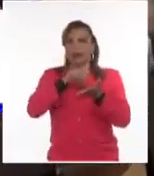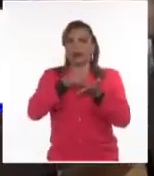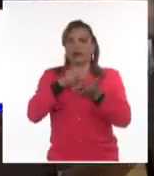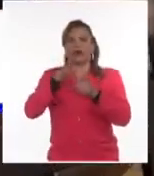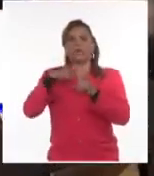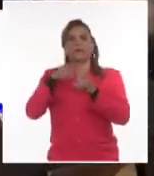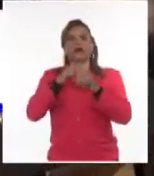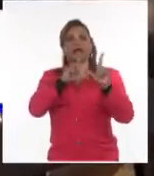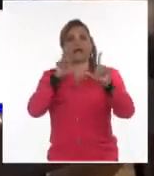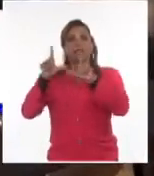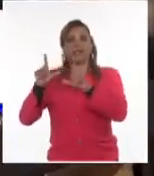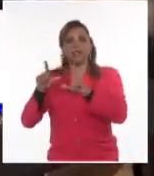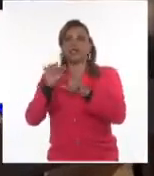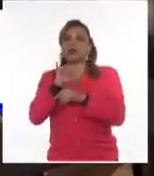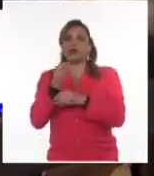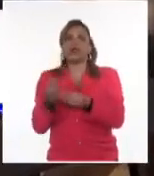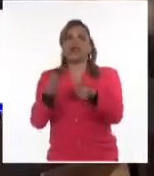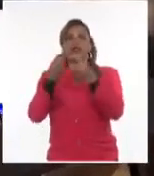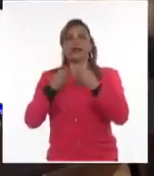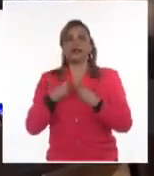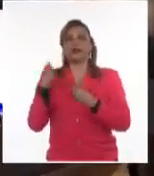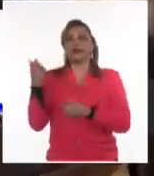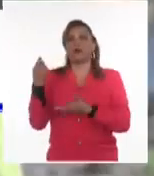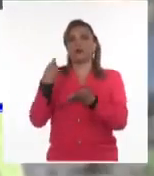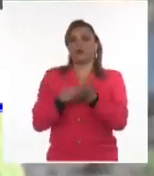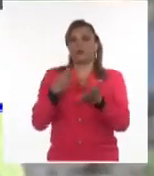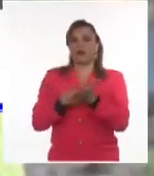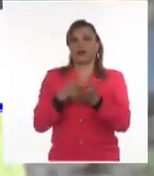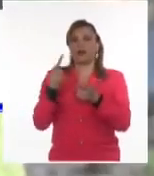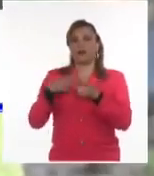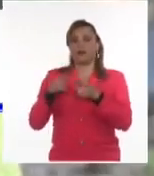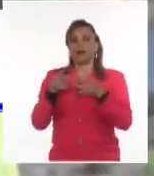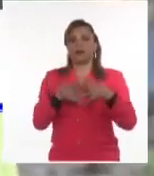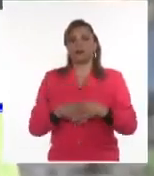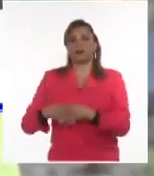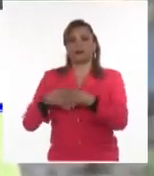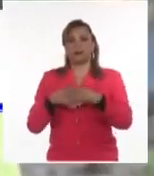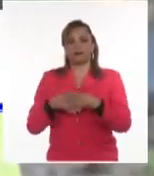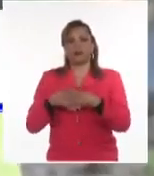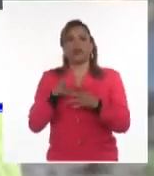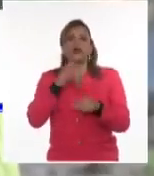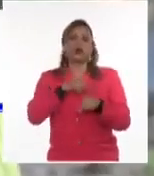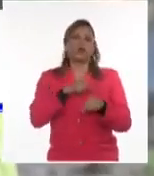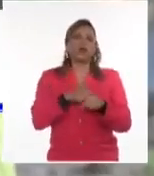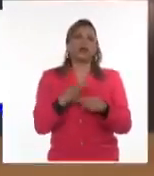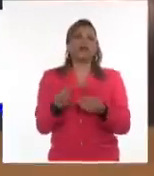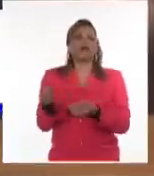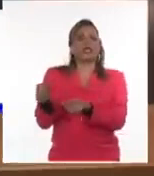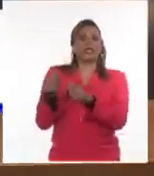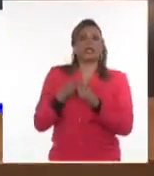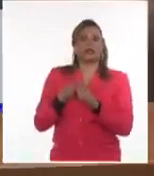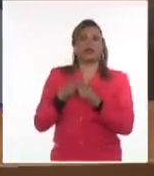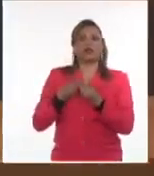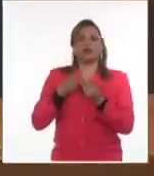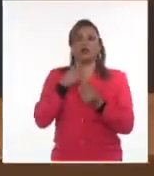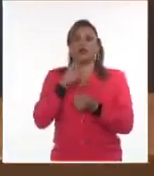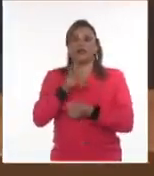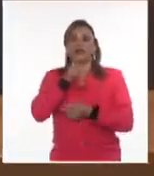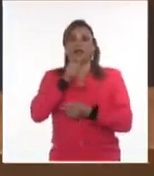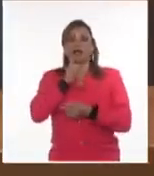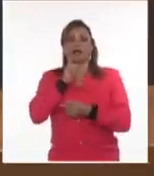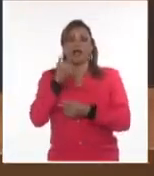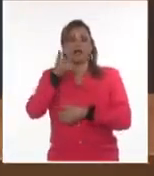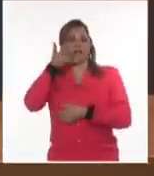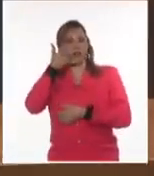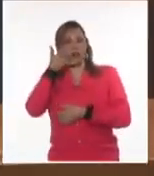violentas que hicieron. Ellos recibían un financiamiento desde el exterior. En una ocasión recibieron recargas al teléfono celular,